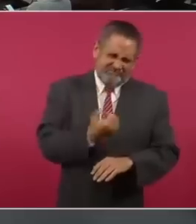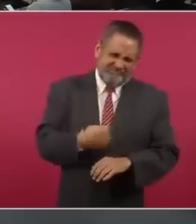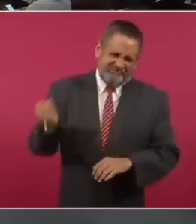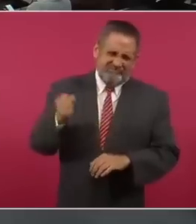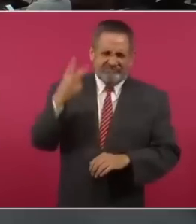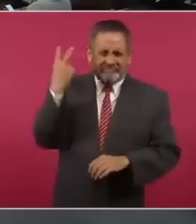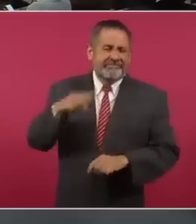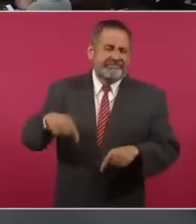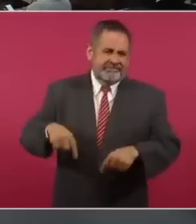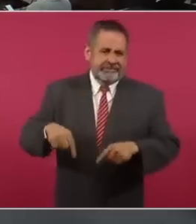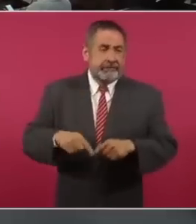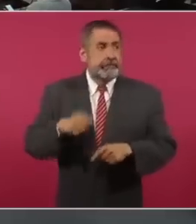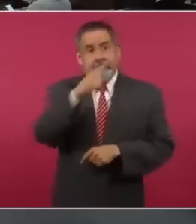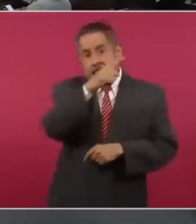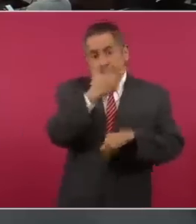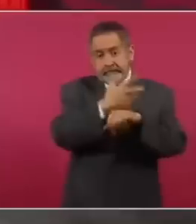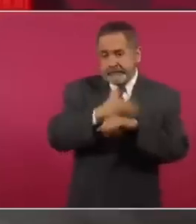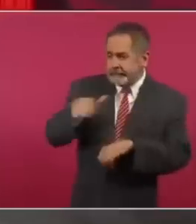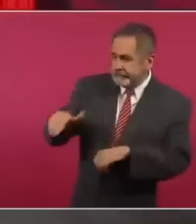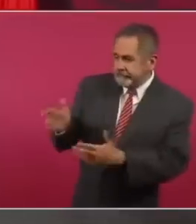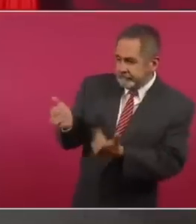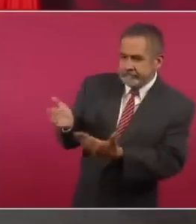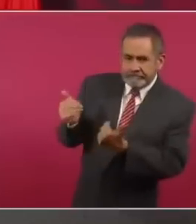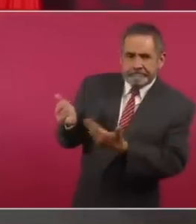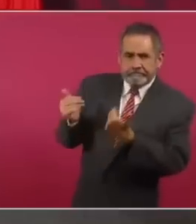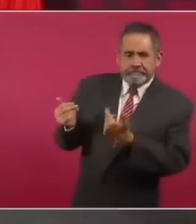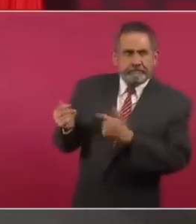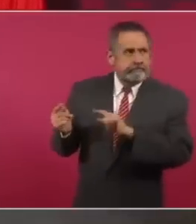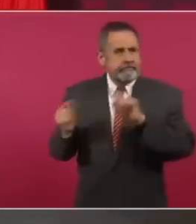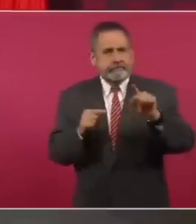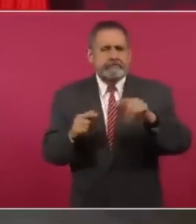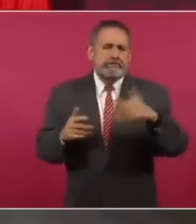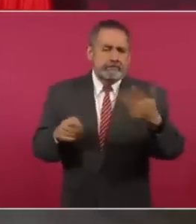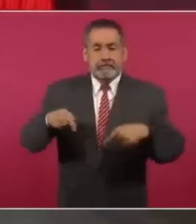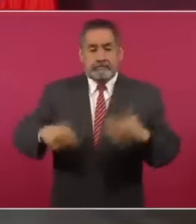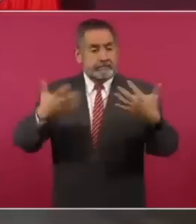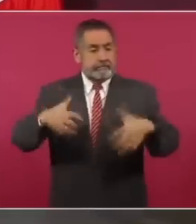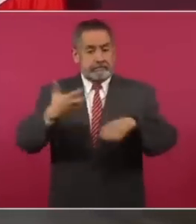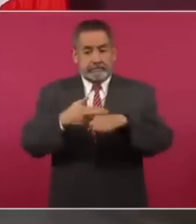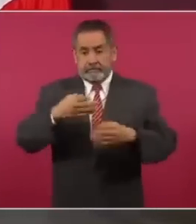pero sí los buscan mucho. Entonces, aquí todas las empresas